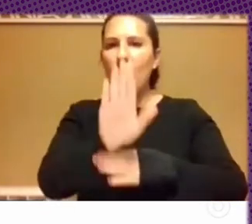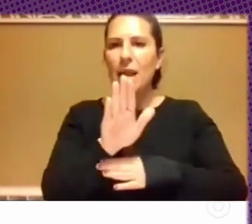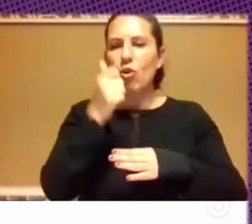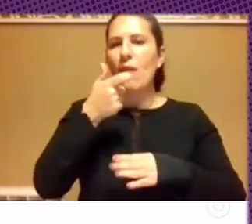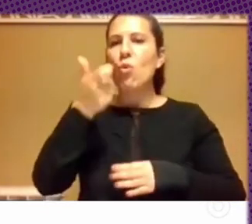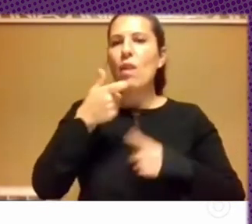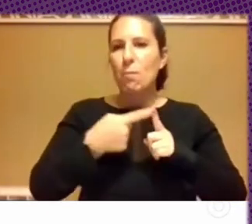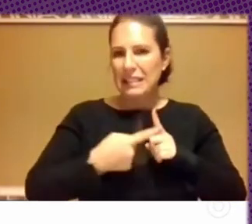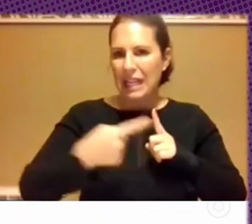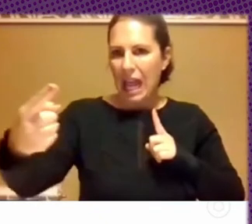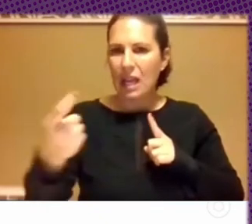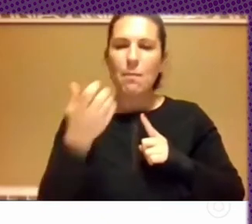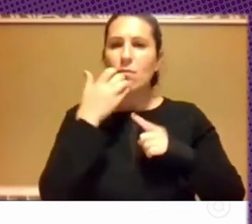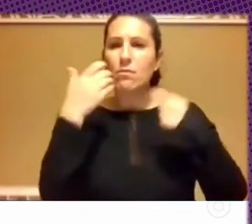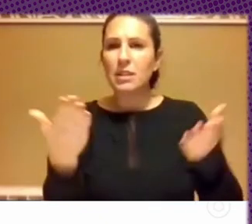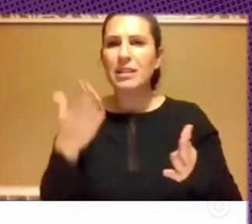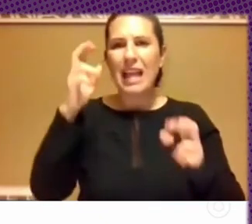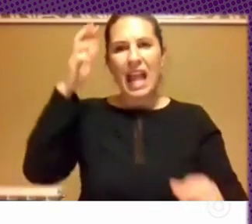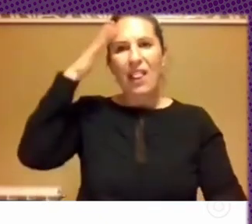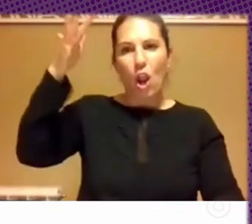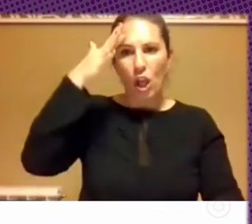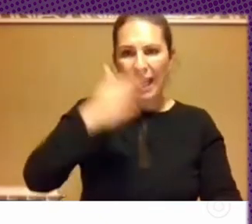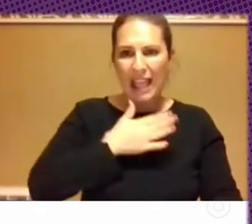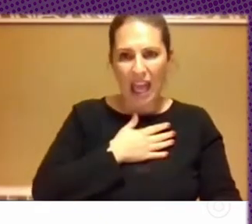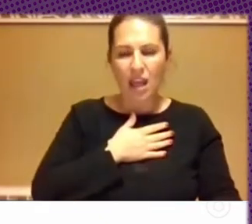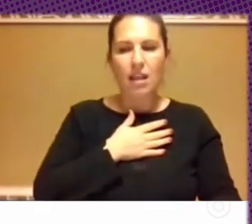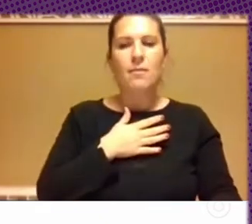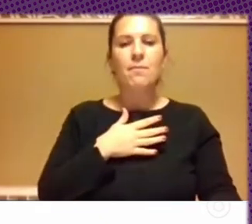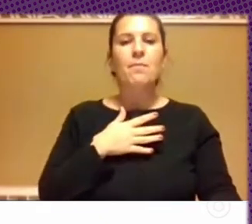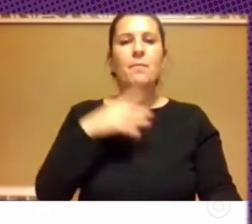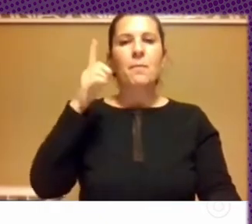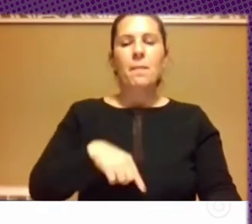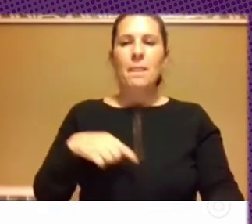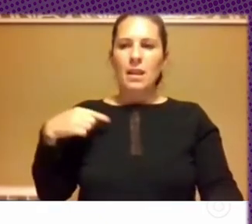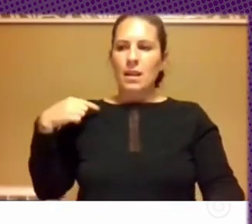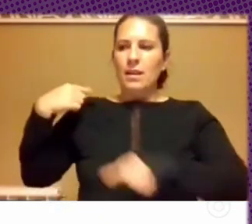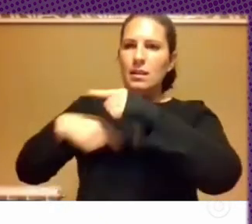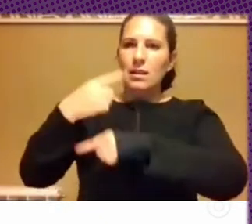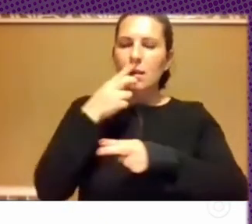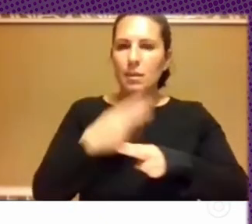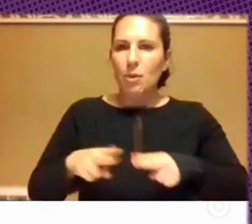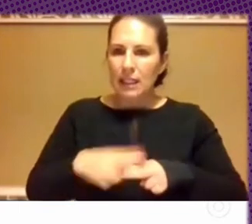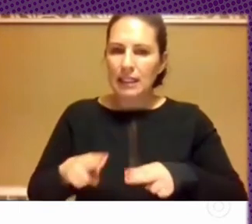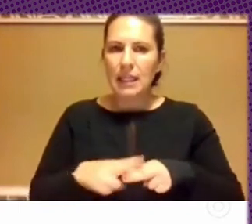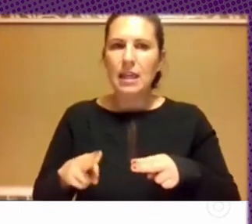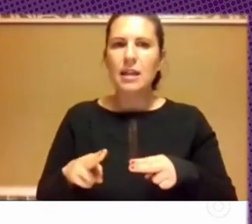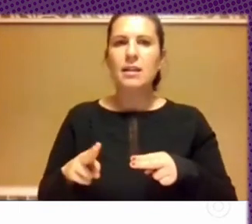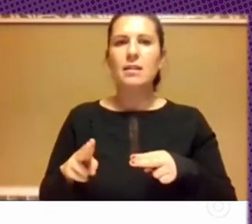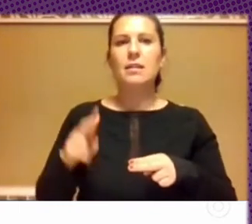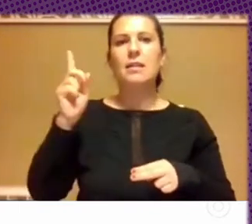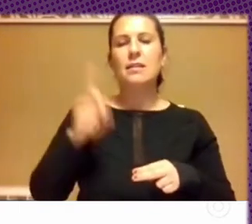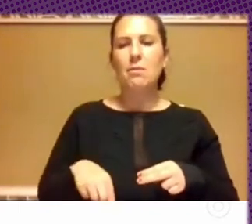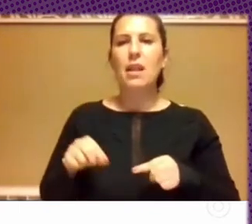larga, tenemos el tema de la ideología, por ejemplo, de la trayectoria política de esos actores y tenemos un